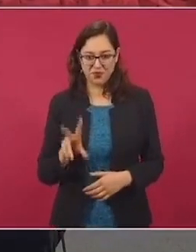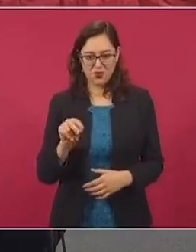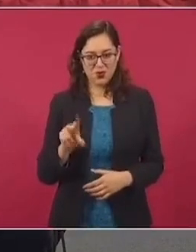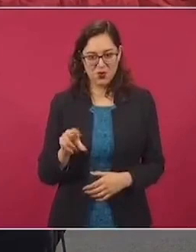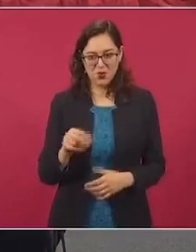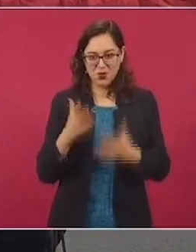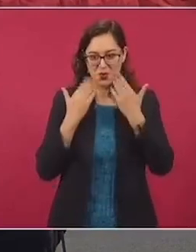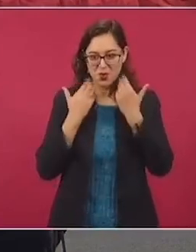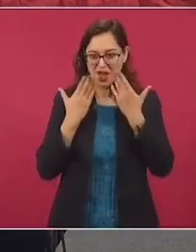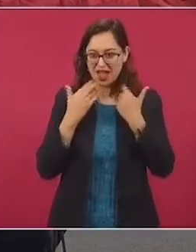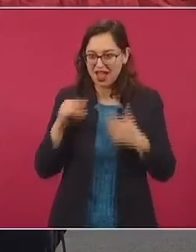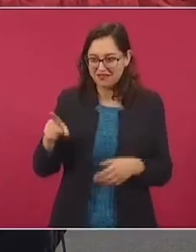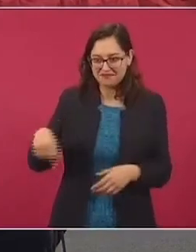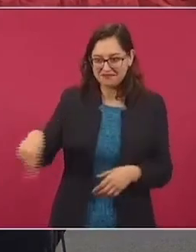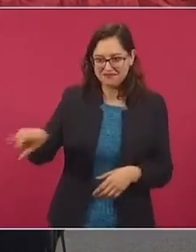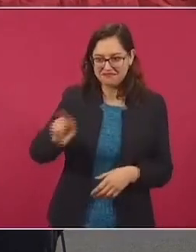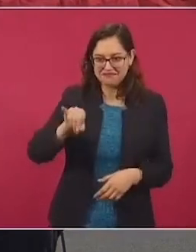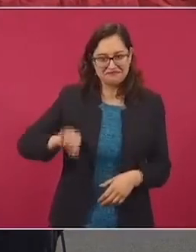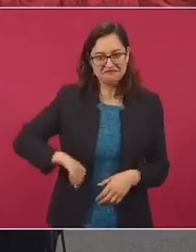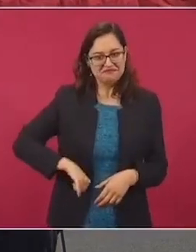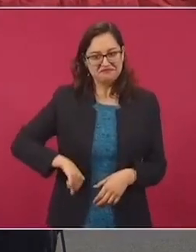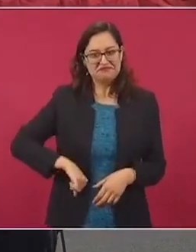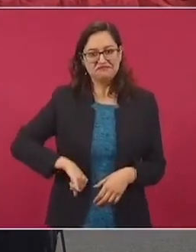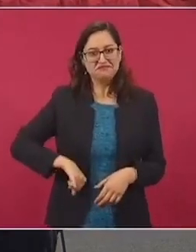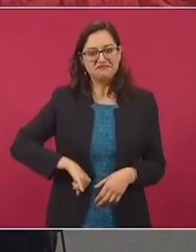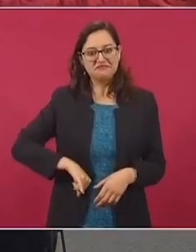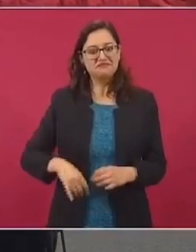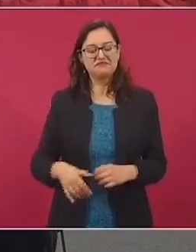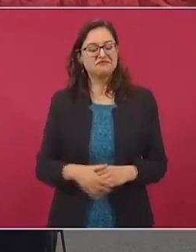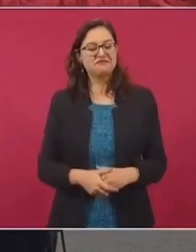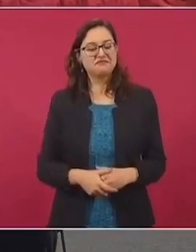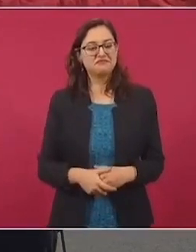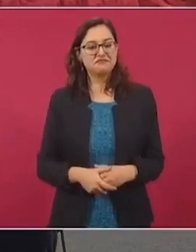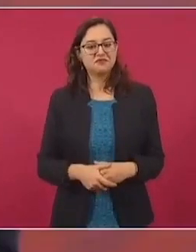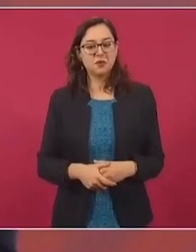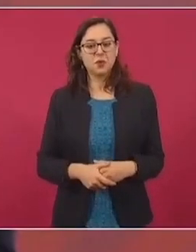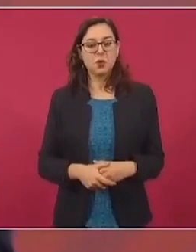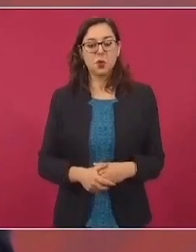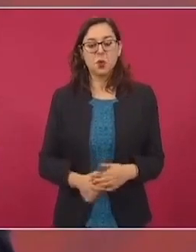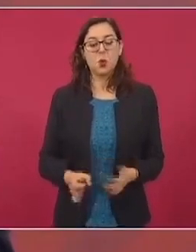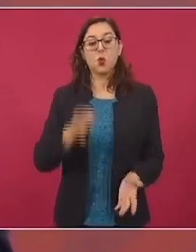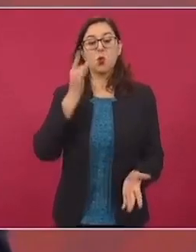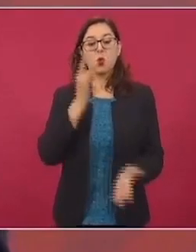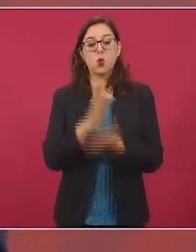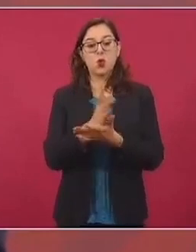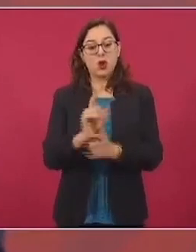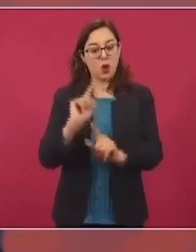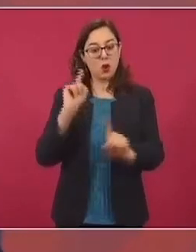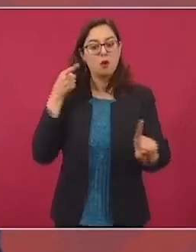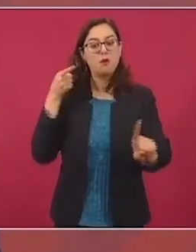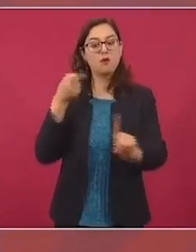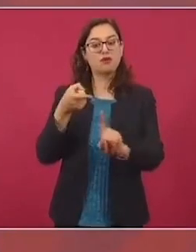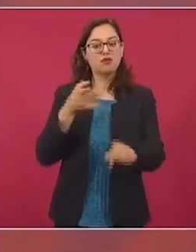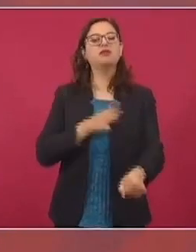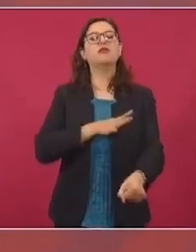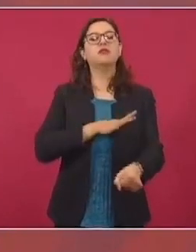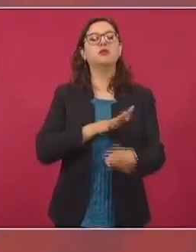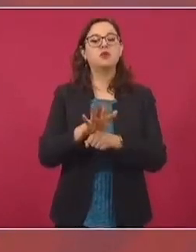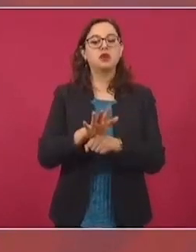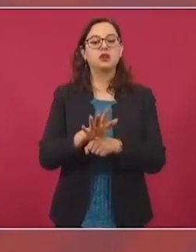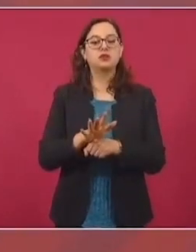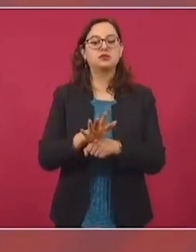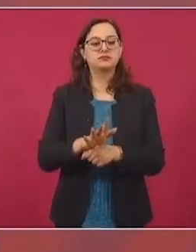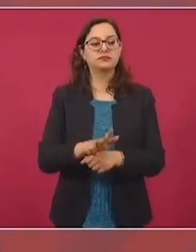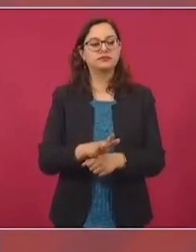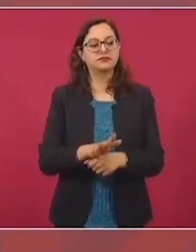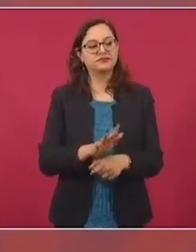Ellos lo que buscan siempre es sacar